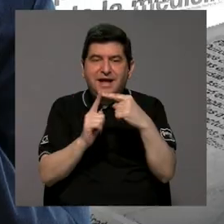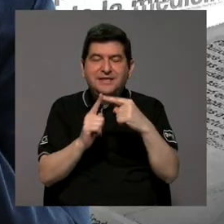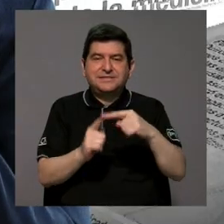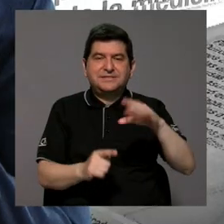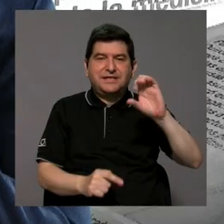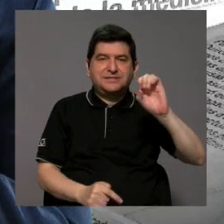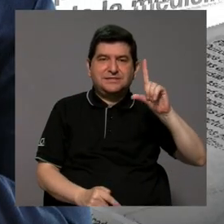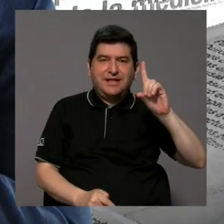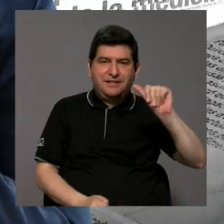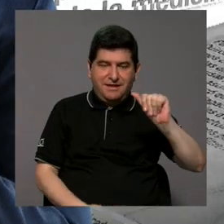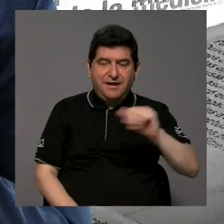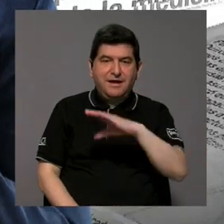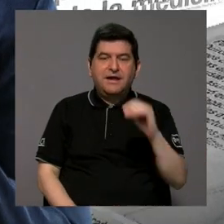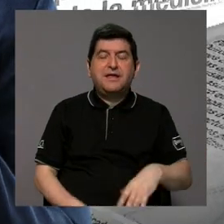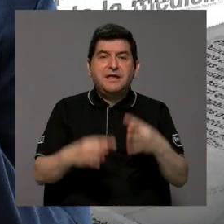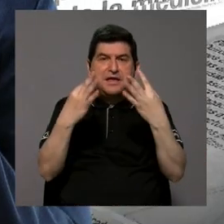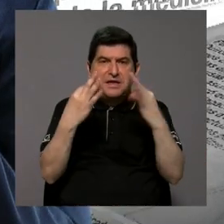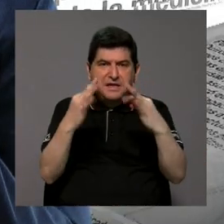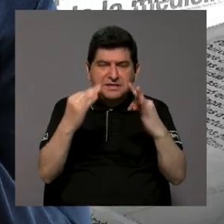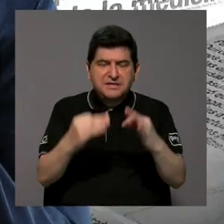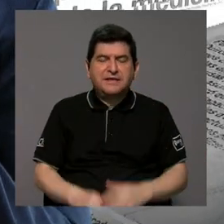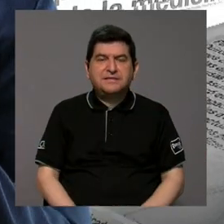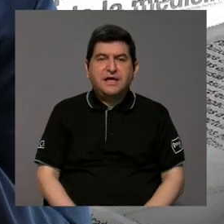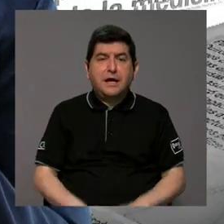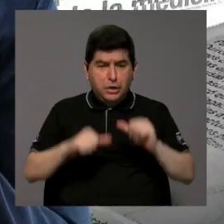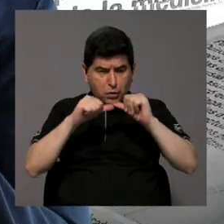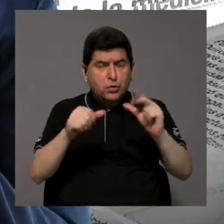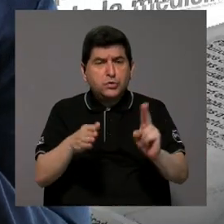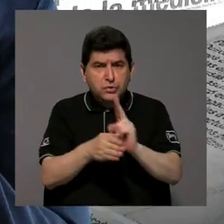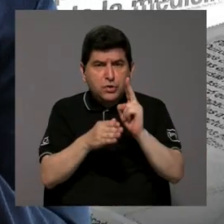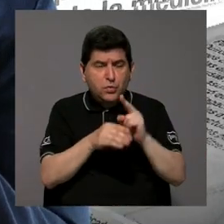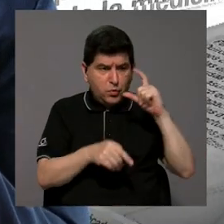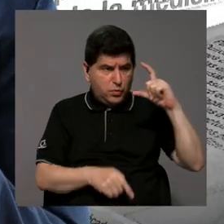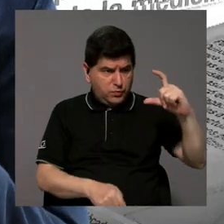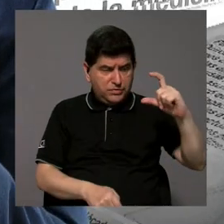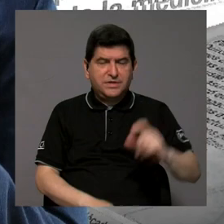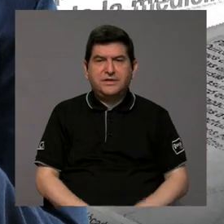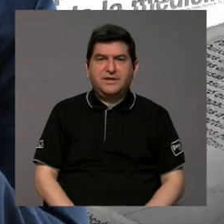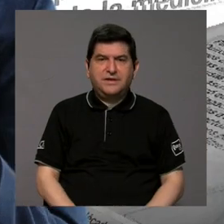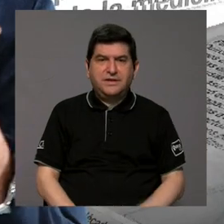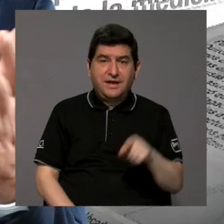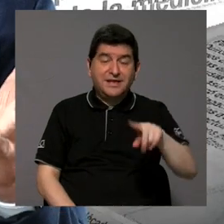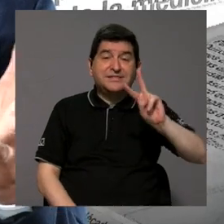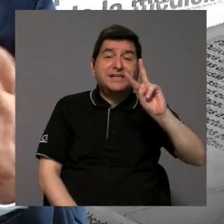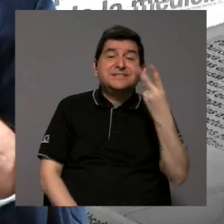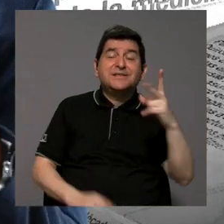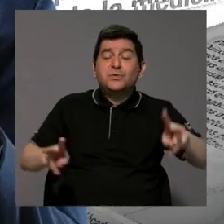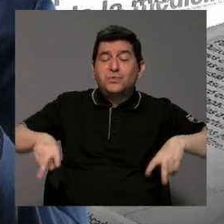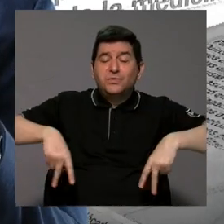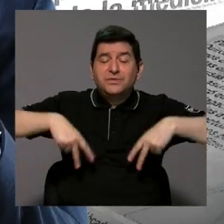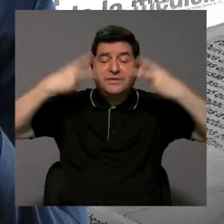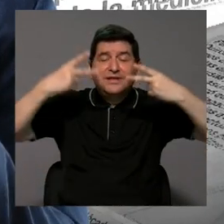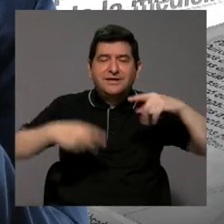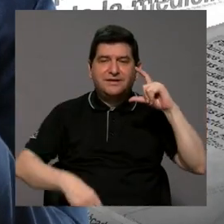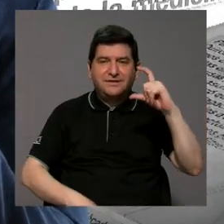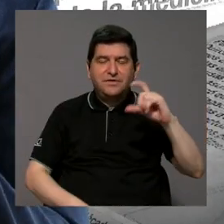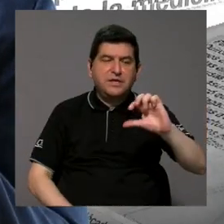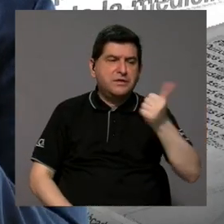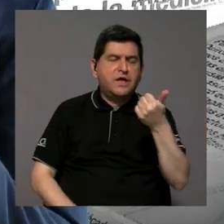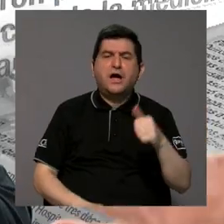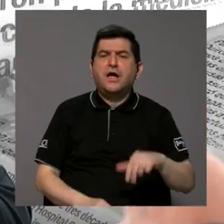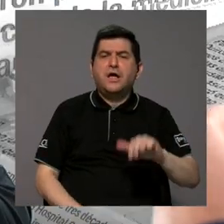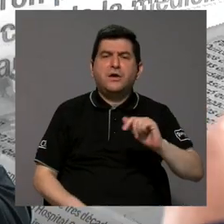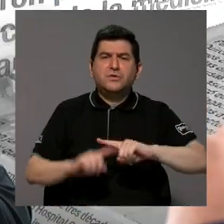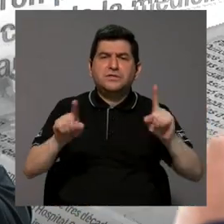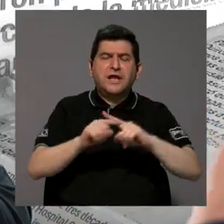y tratar de energizar o darle vida a esas baterías lo que se conoce como la segunda vida de las baterías en otras